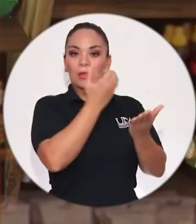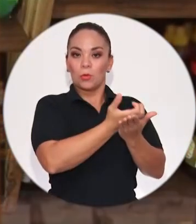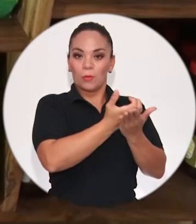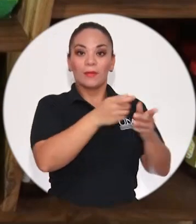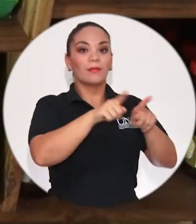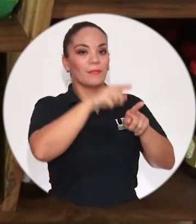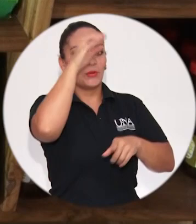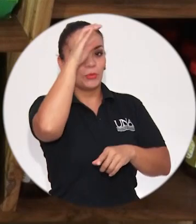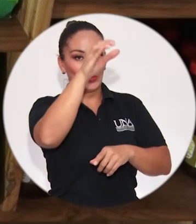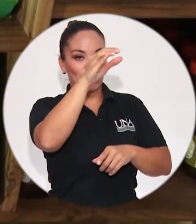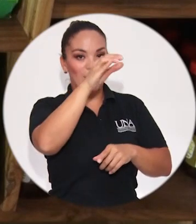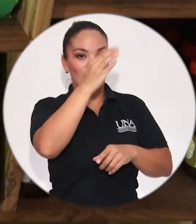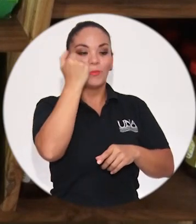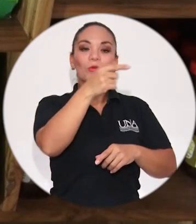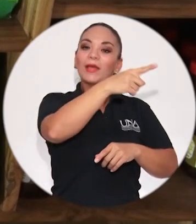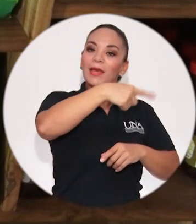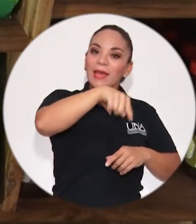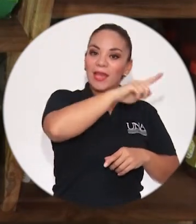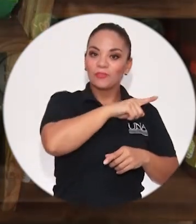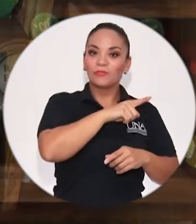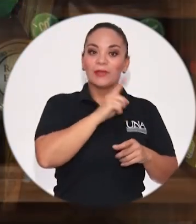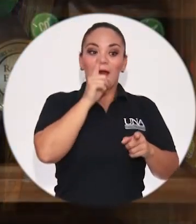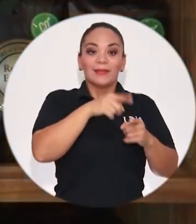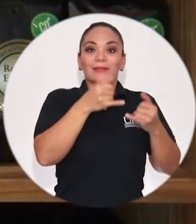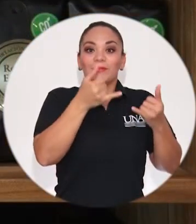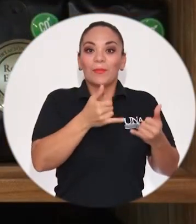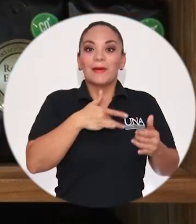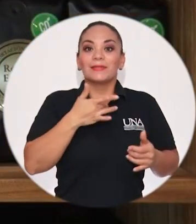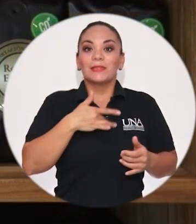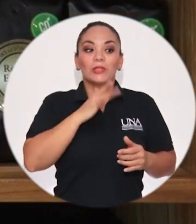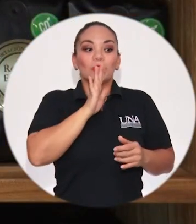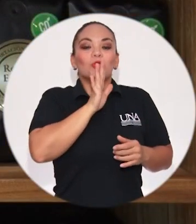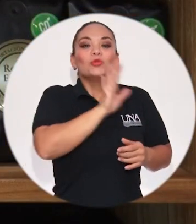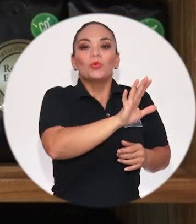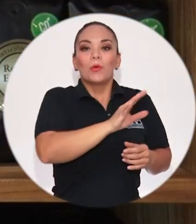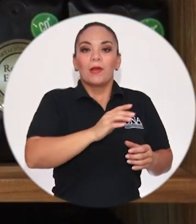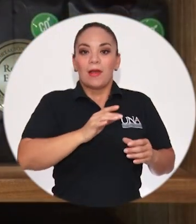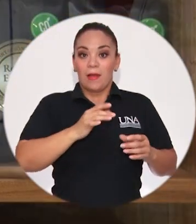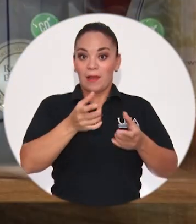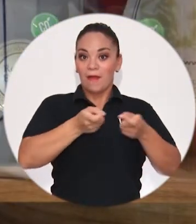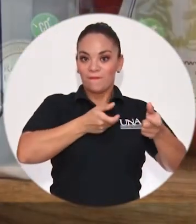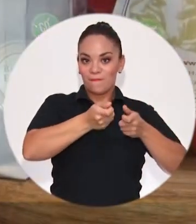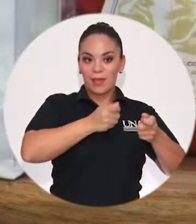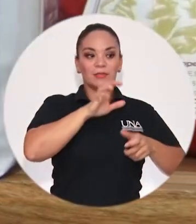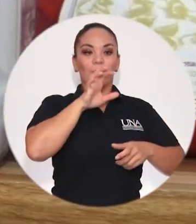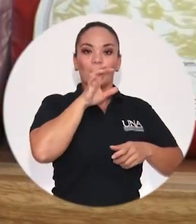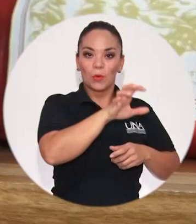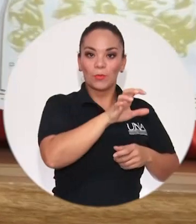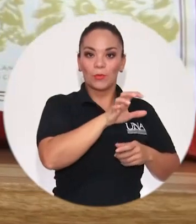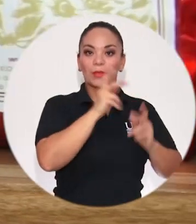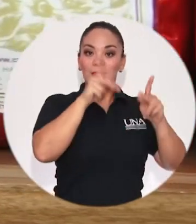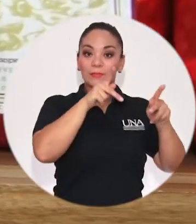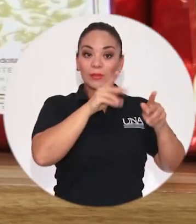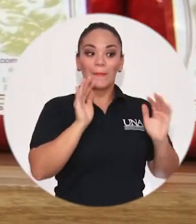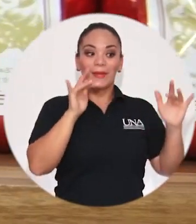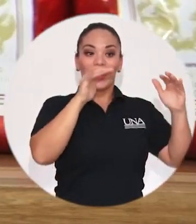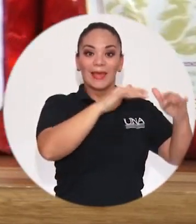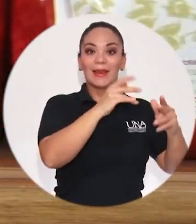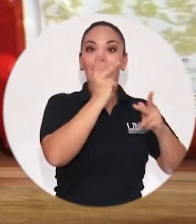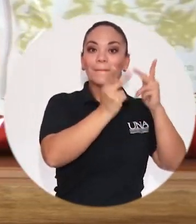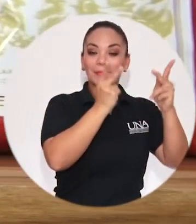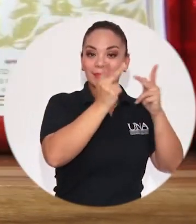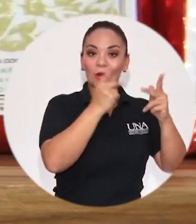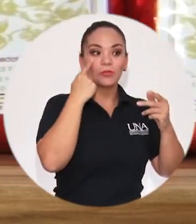oferta más limitada al mercado. En ese entendido se despierta un interés mayor por el producto, por la marca